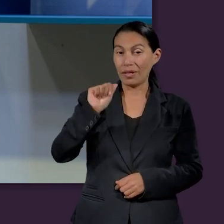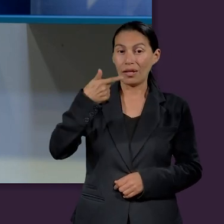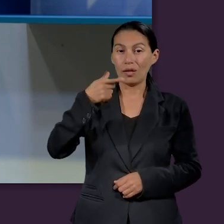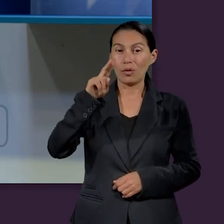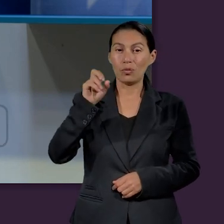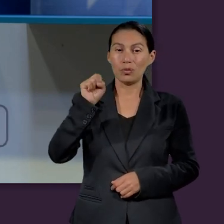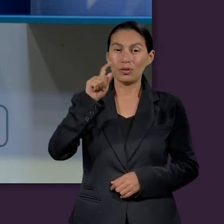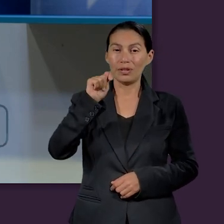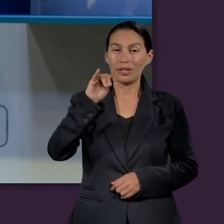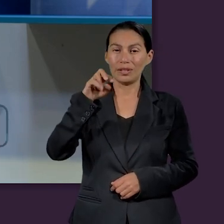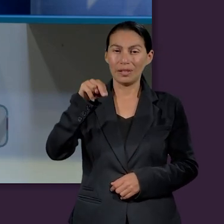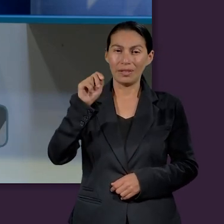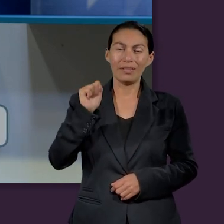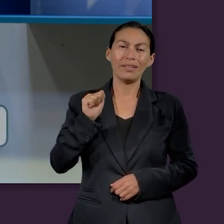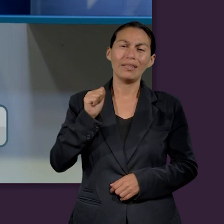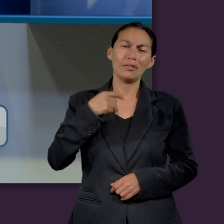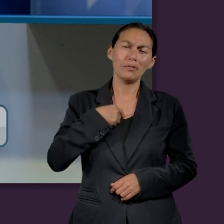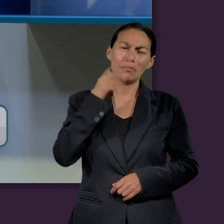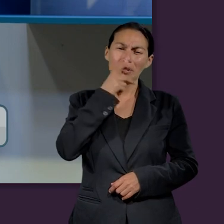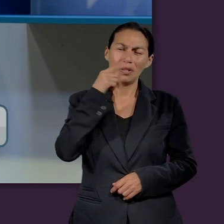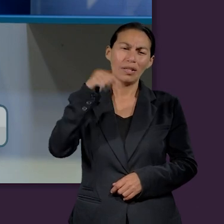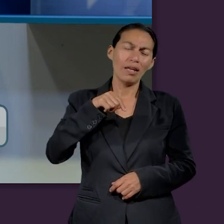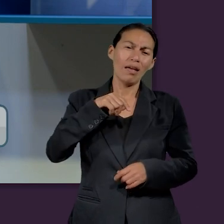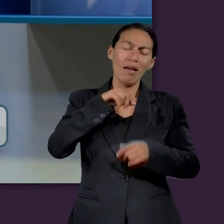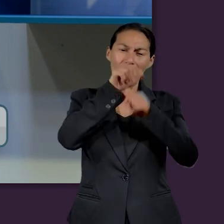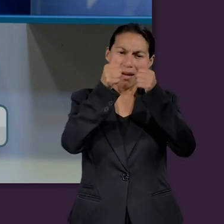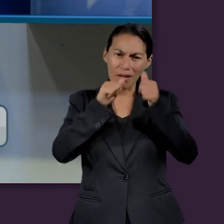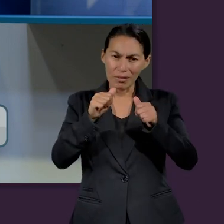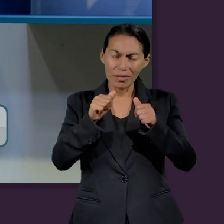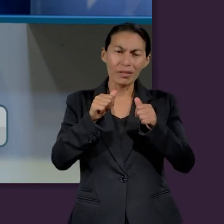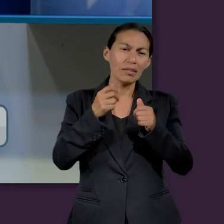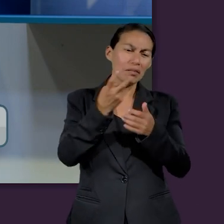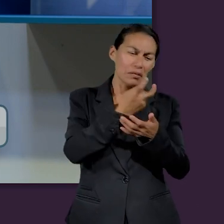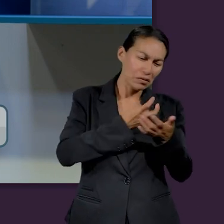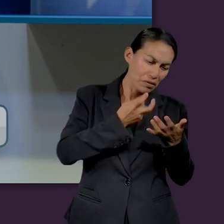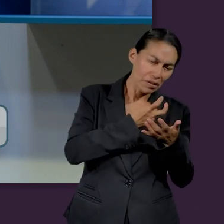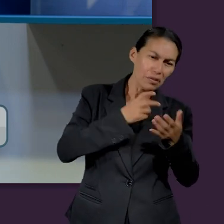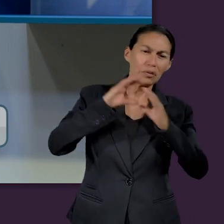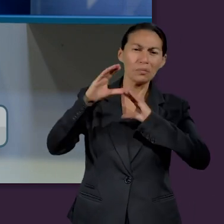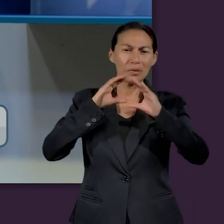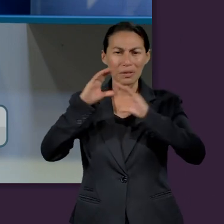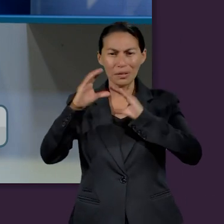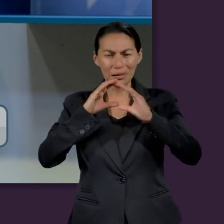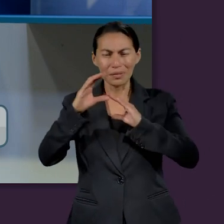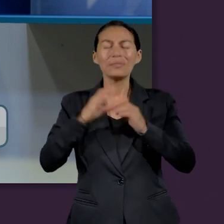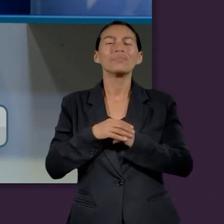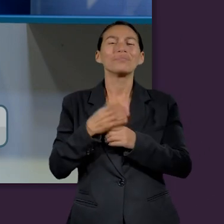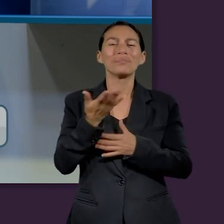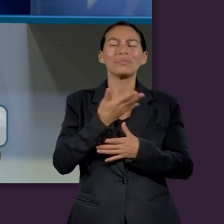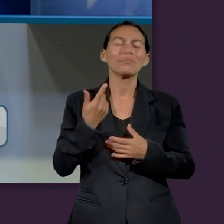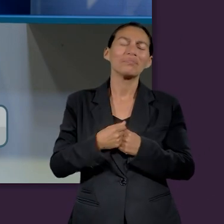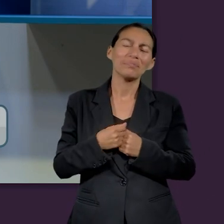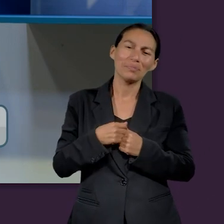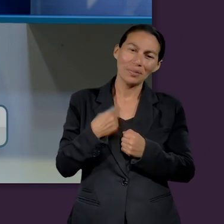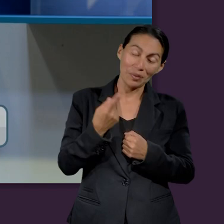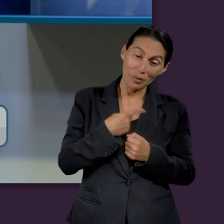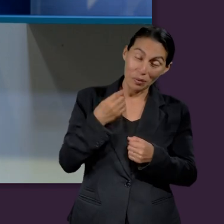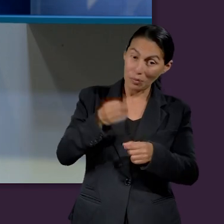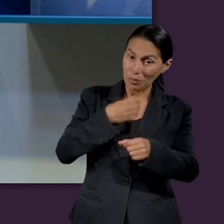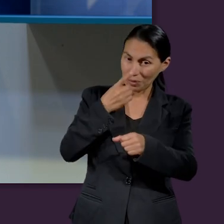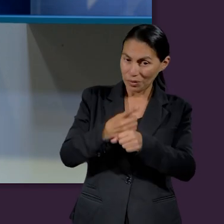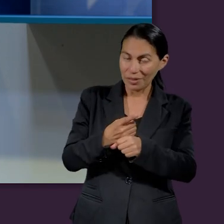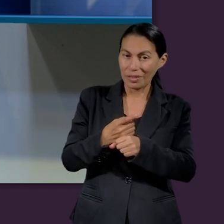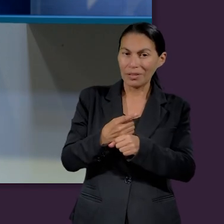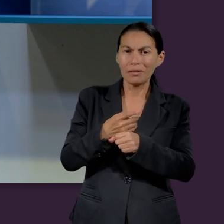Andrade, capellán de la Facultad de Artes, Arquitectura, Diseño y Comunicación. Y tenemos la oportunidad